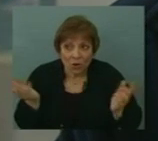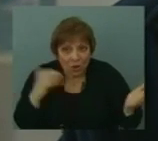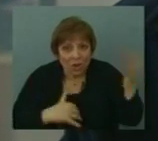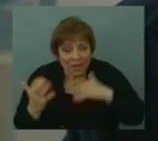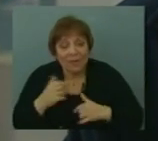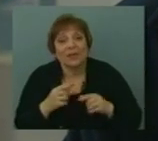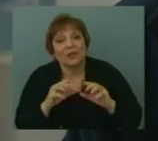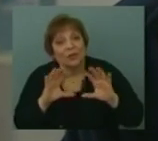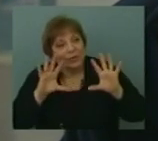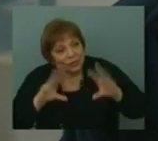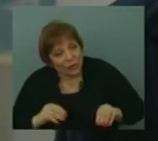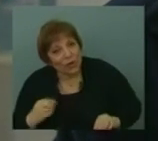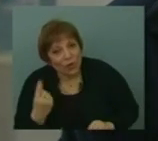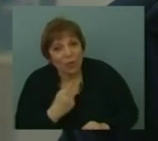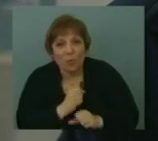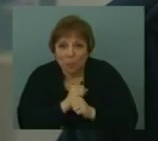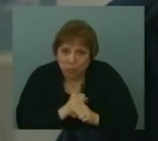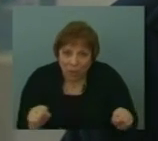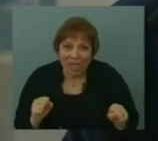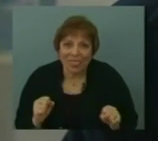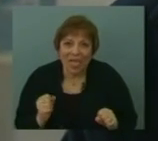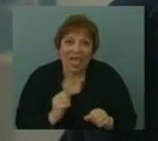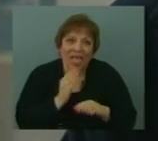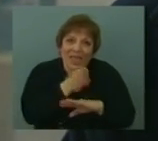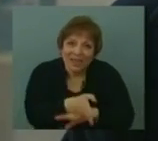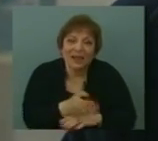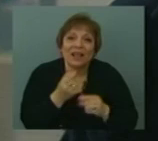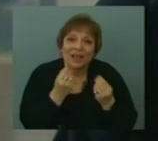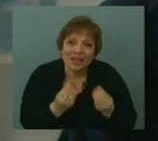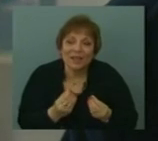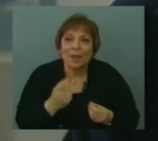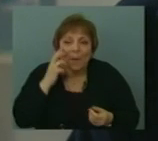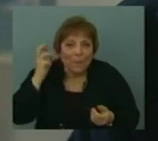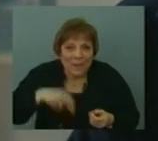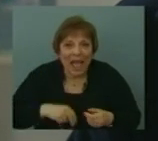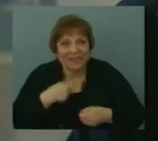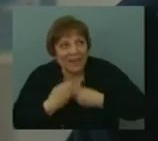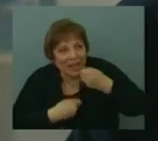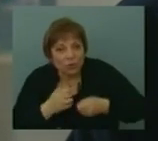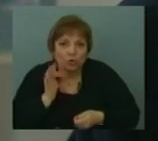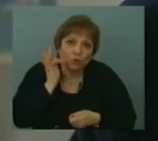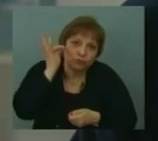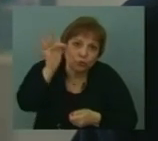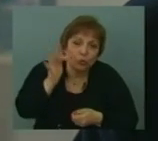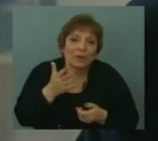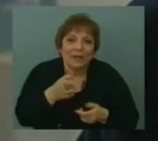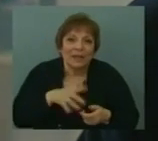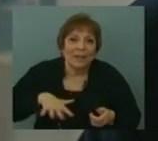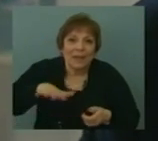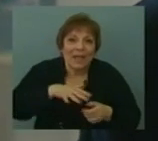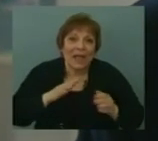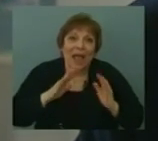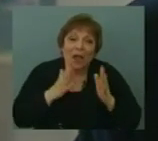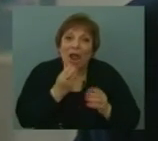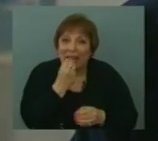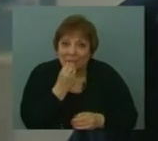todos estén realmente con posibilidades de acceder de acuerdo a su plan de negocio al futuro parque agroalimentario. Y